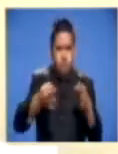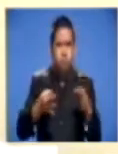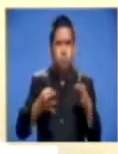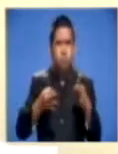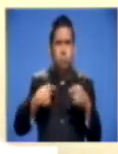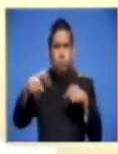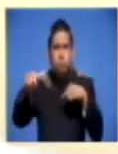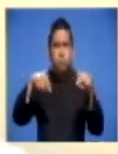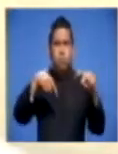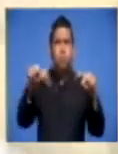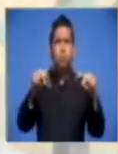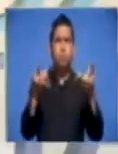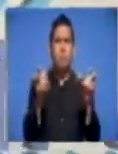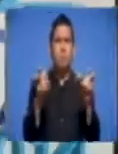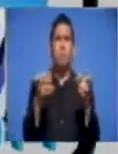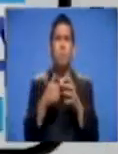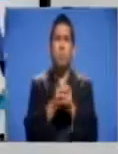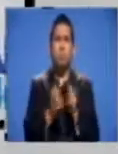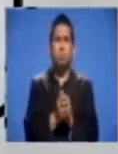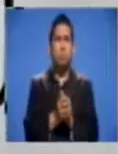las torsiones.